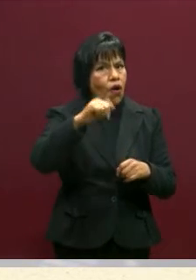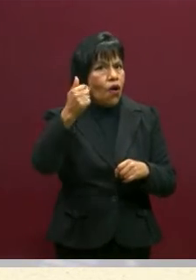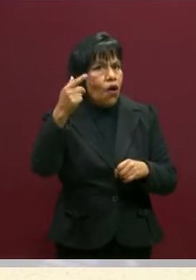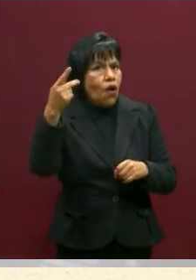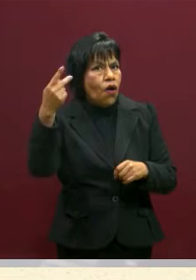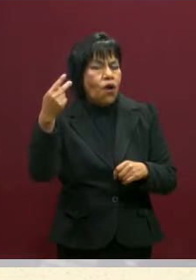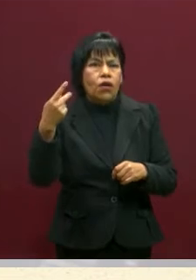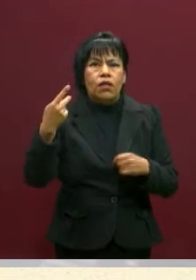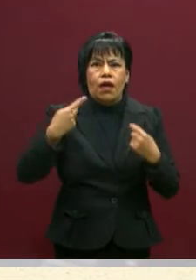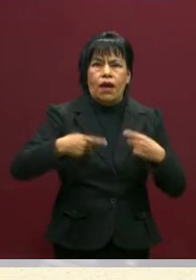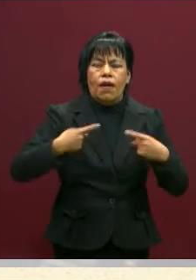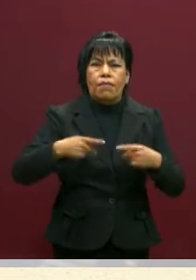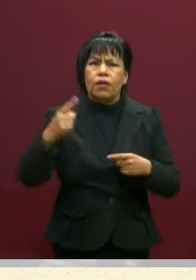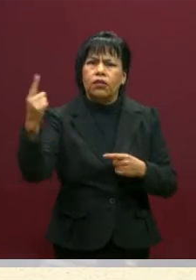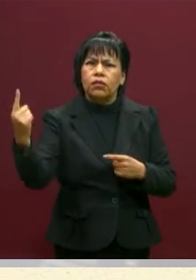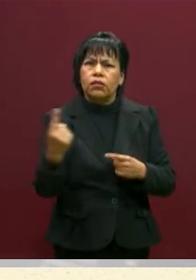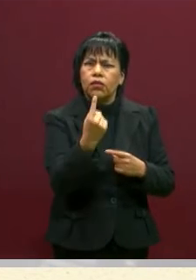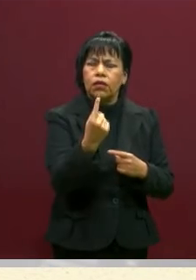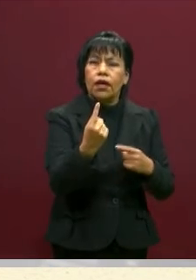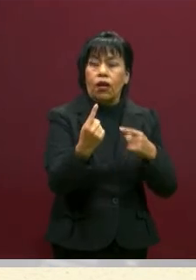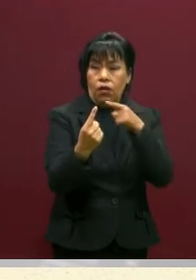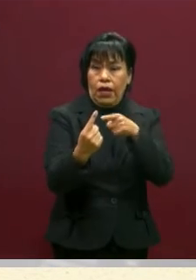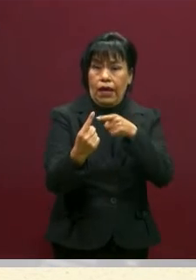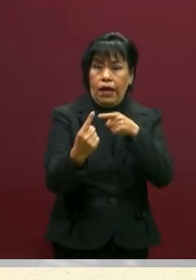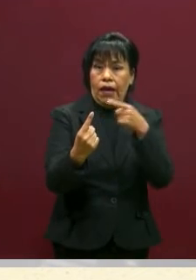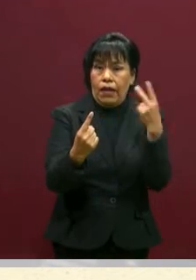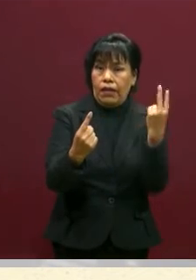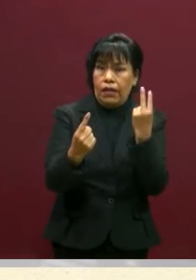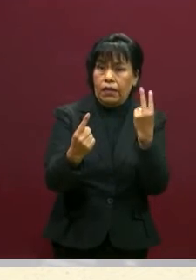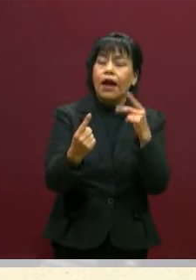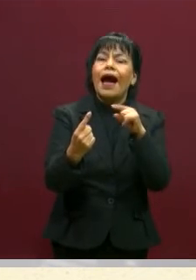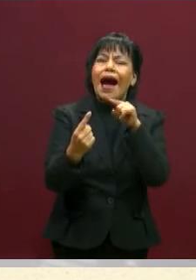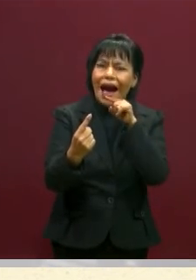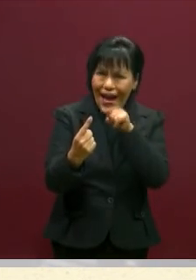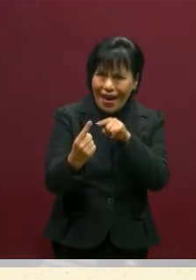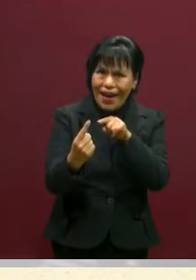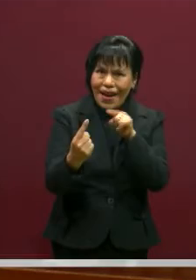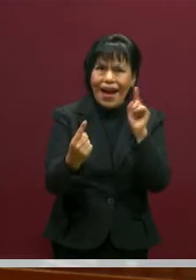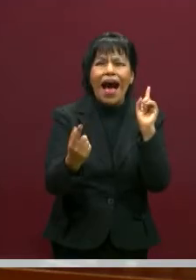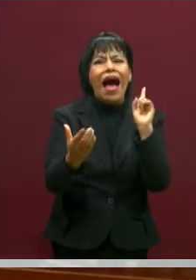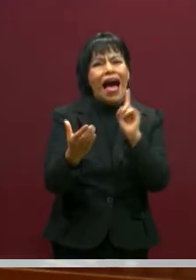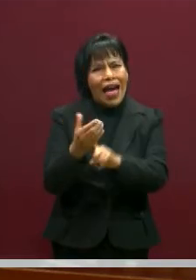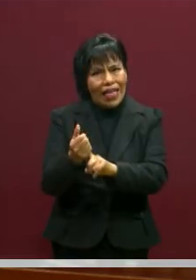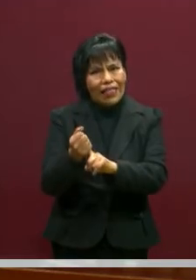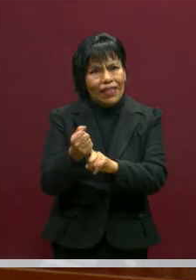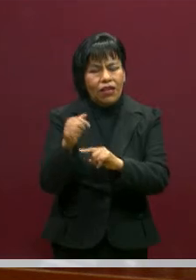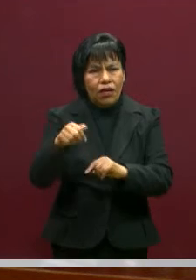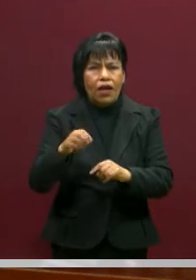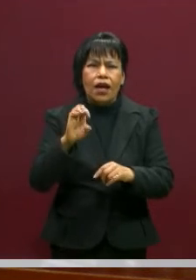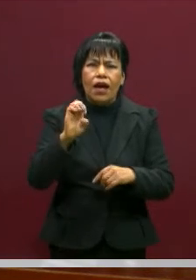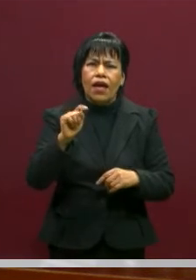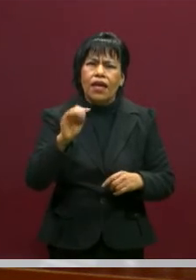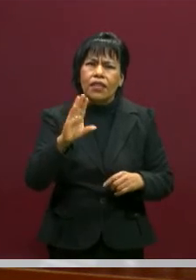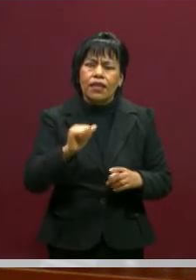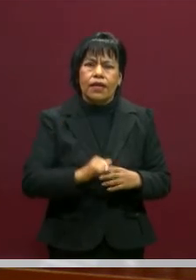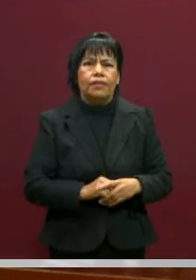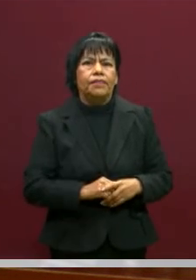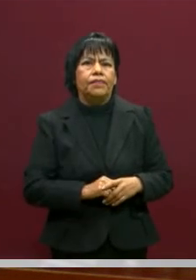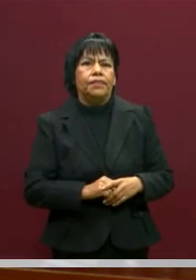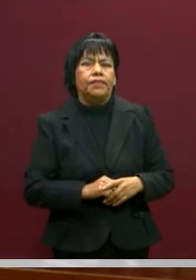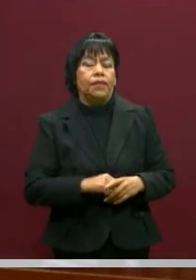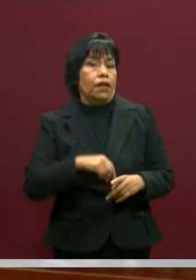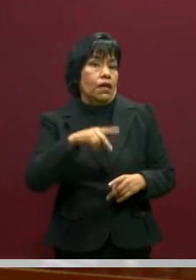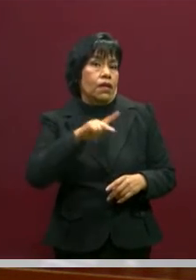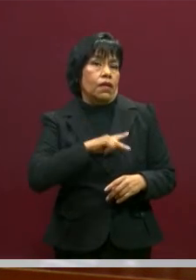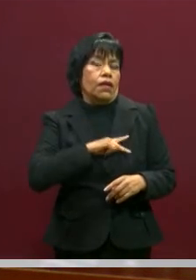Esto Es exactamente de la necesidad del otro, de la interpelación del otro. Entonces, si